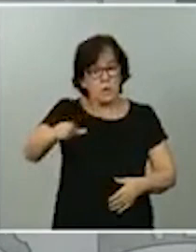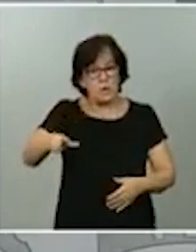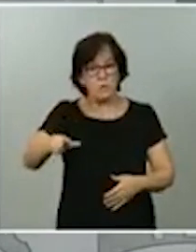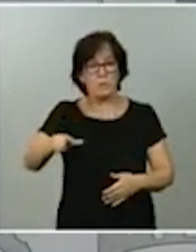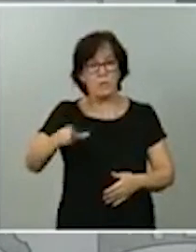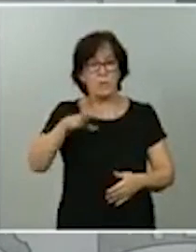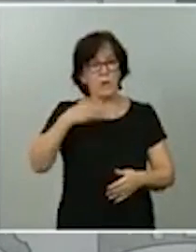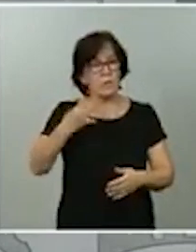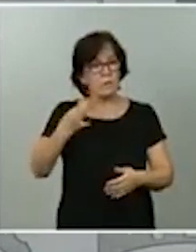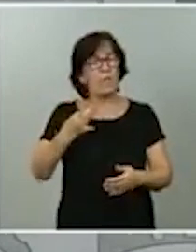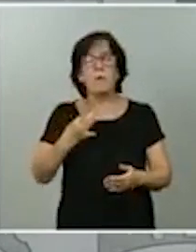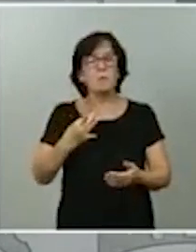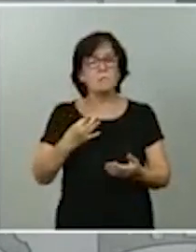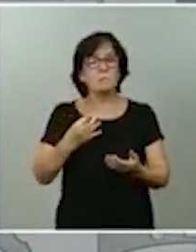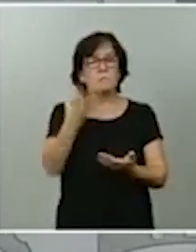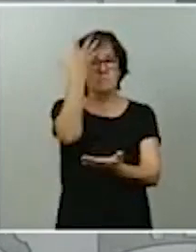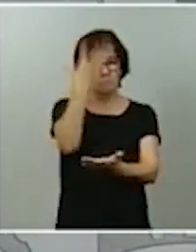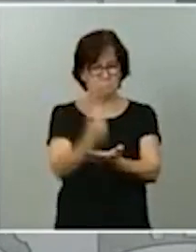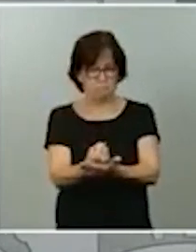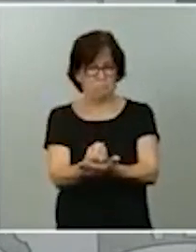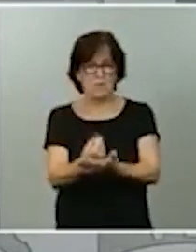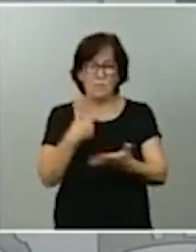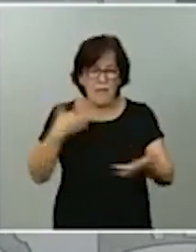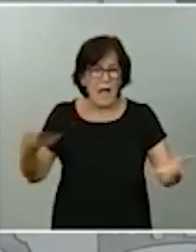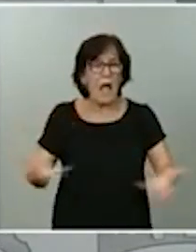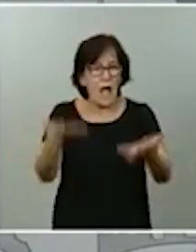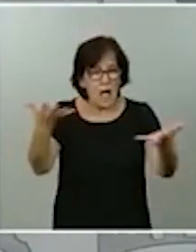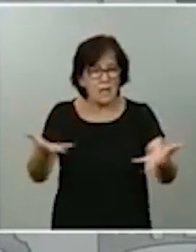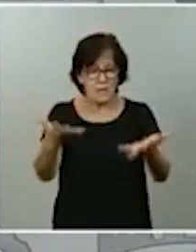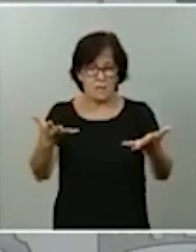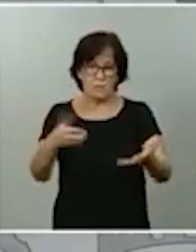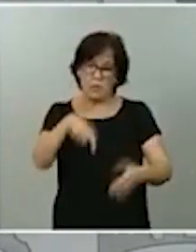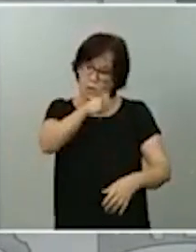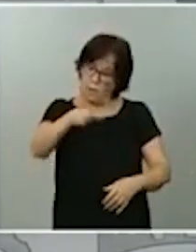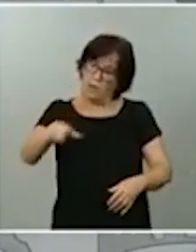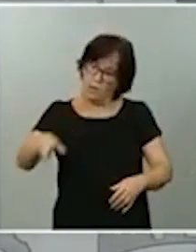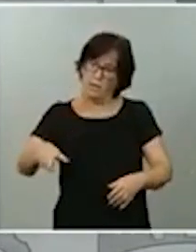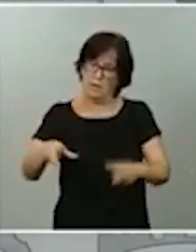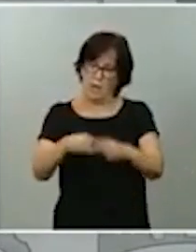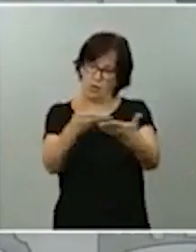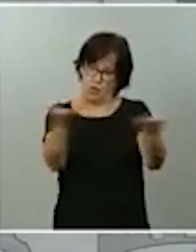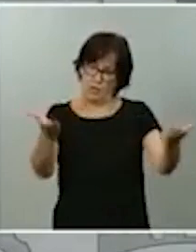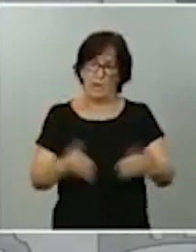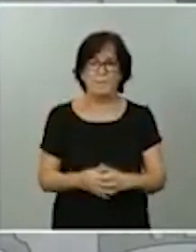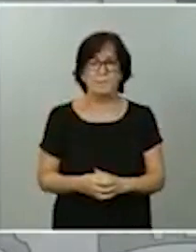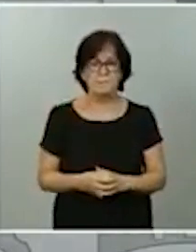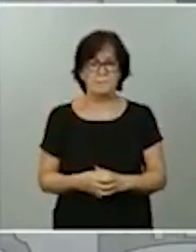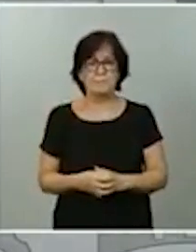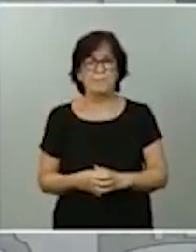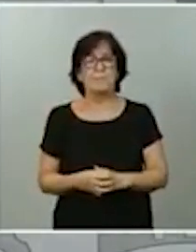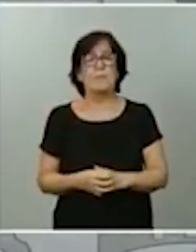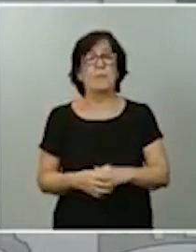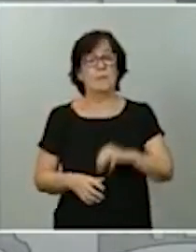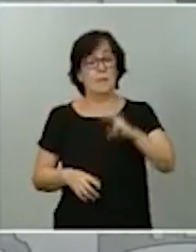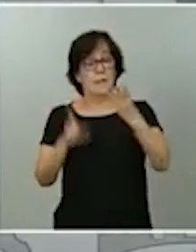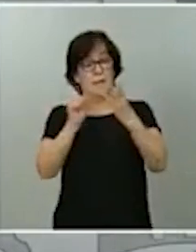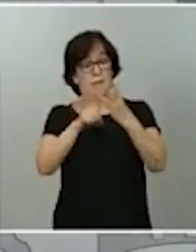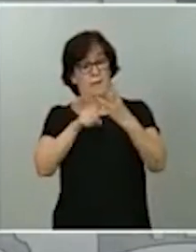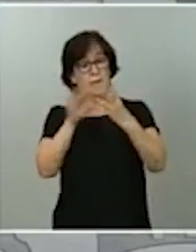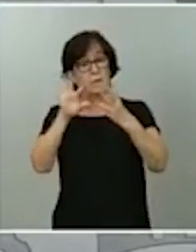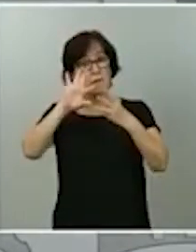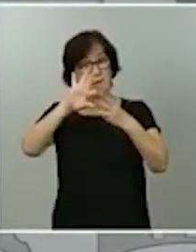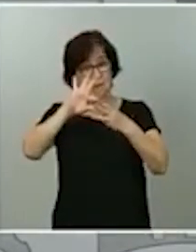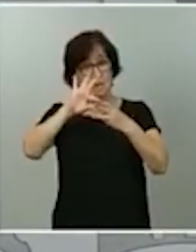la aplicación. A eso también animo al conjunto de ciudadanos. En tercer lugar, junto con los medios